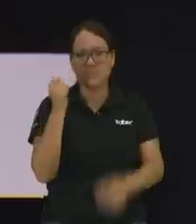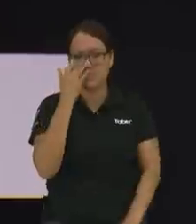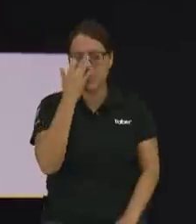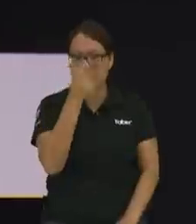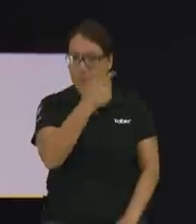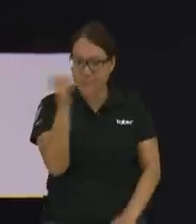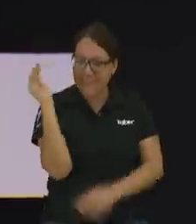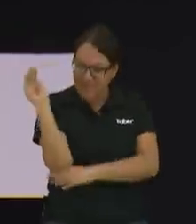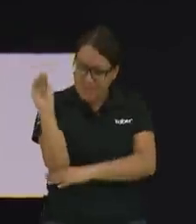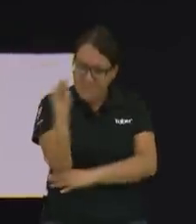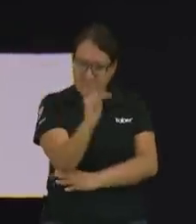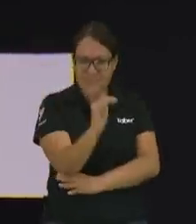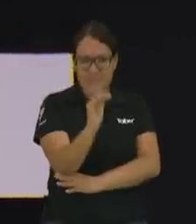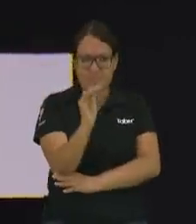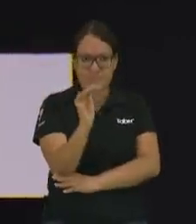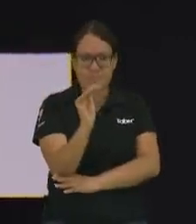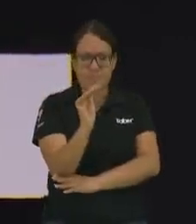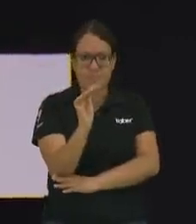instruye al niño